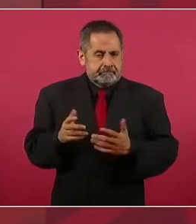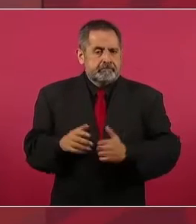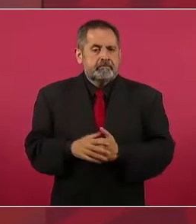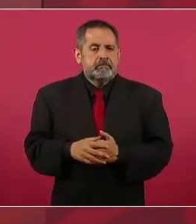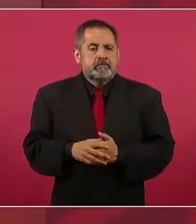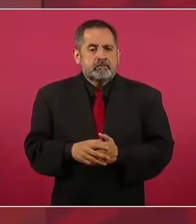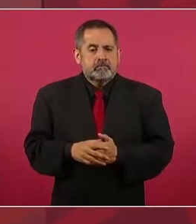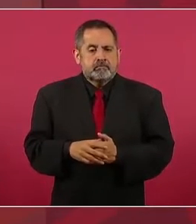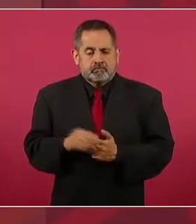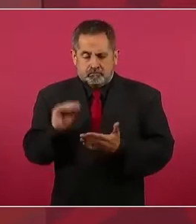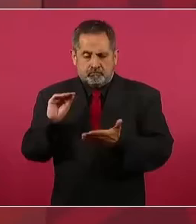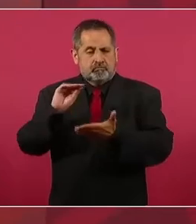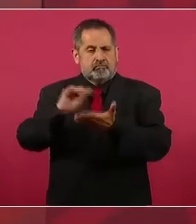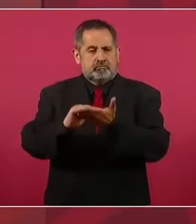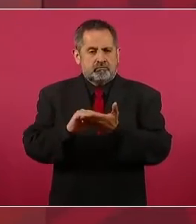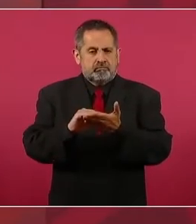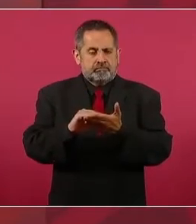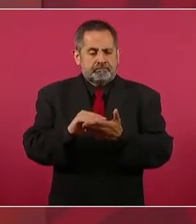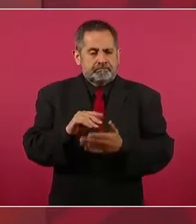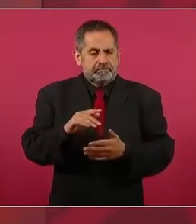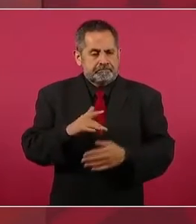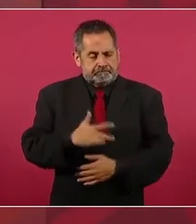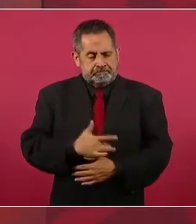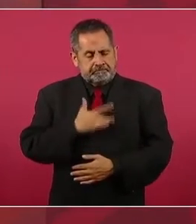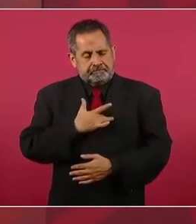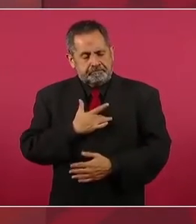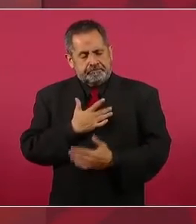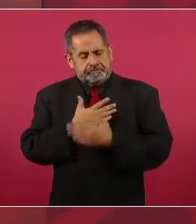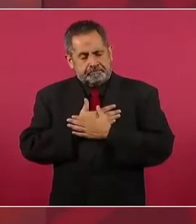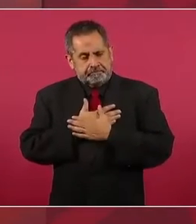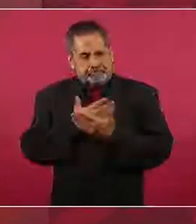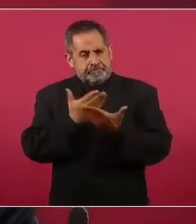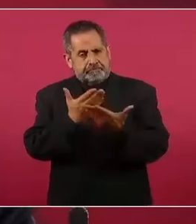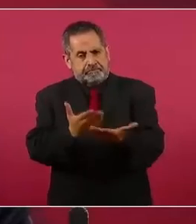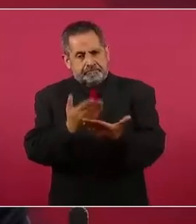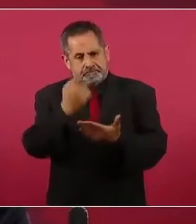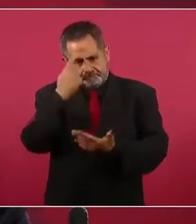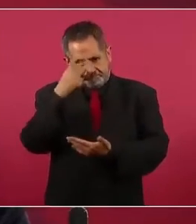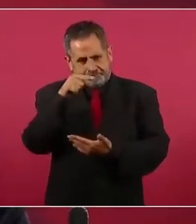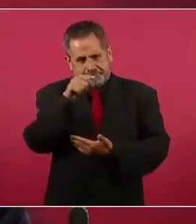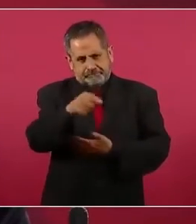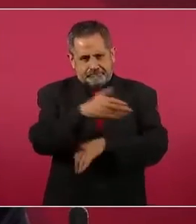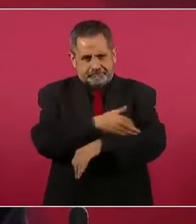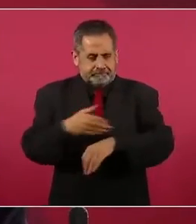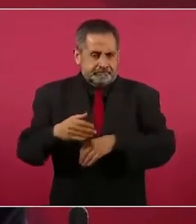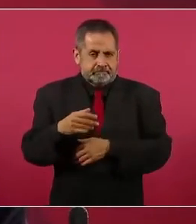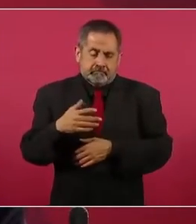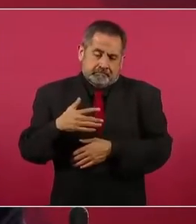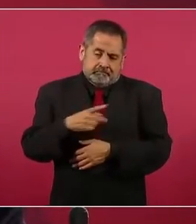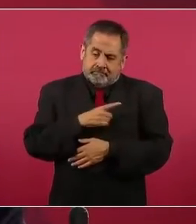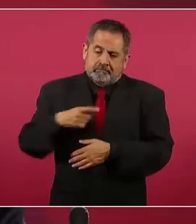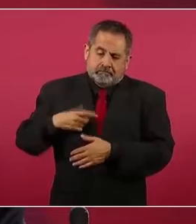una condolencia, un pésame, lo tengo que hacer.